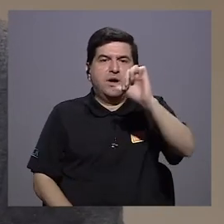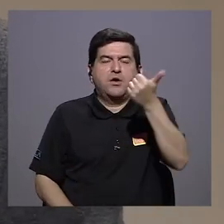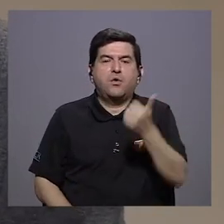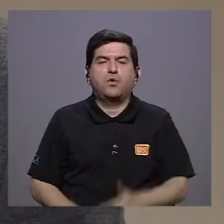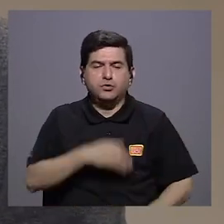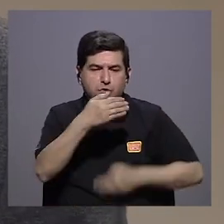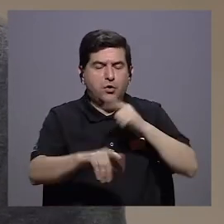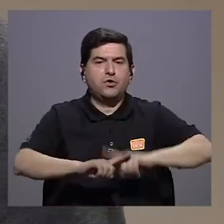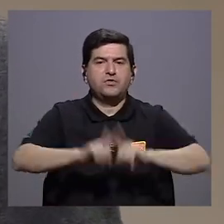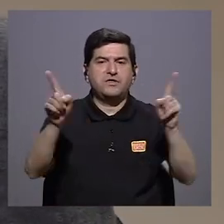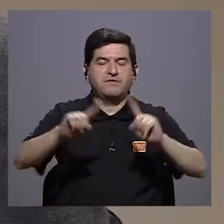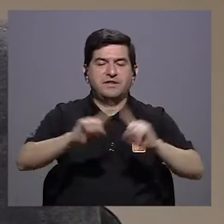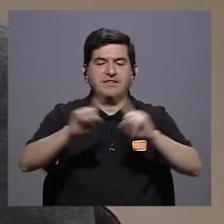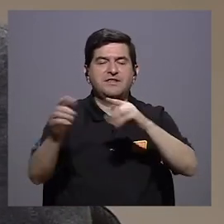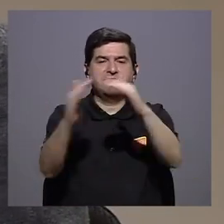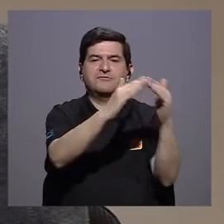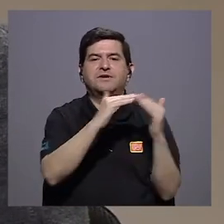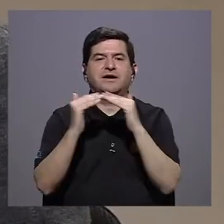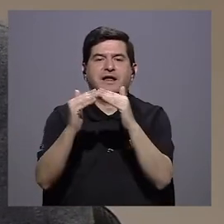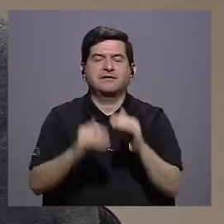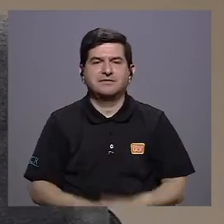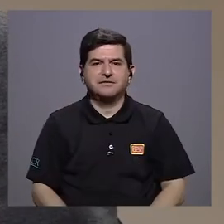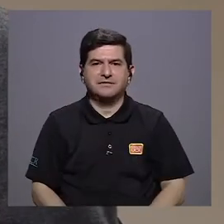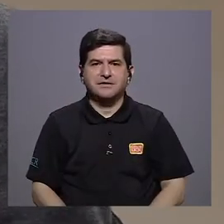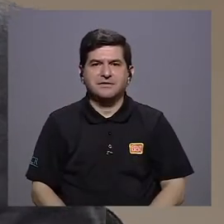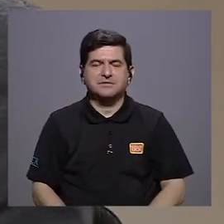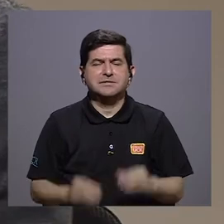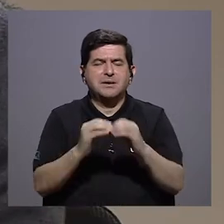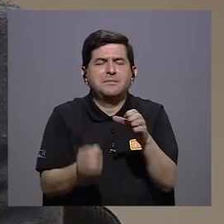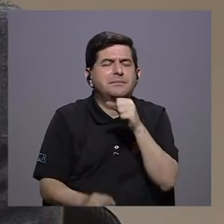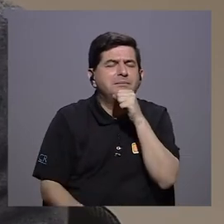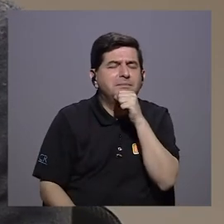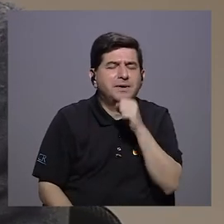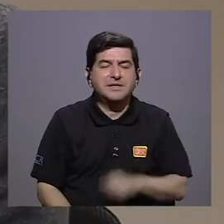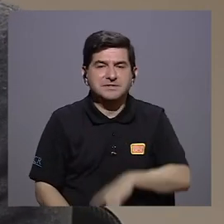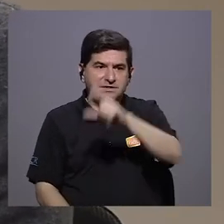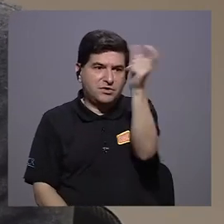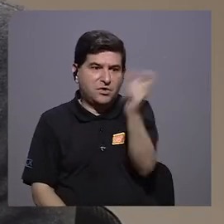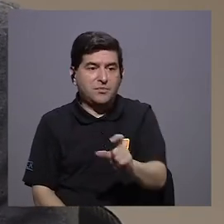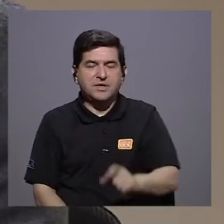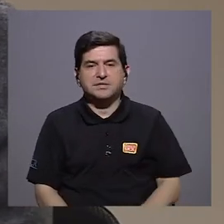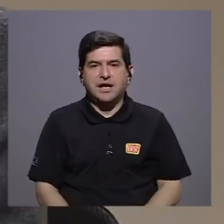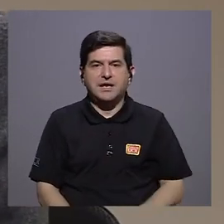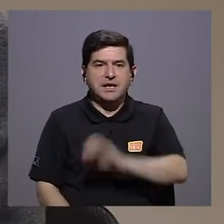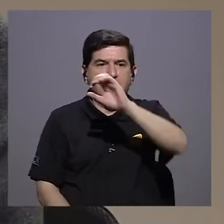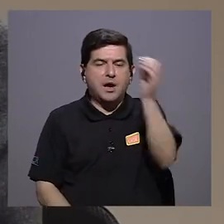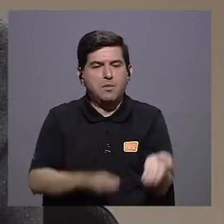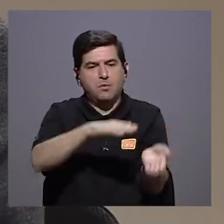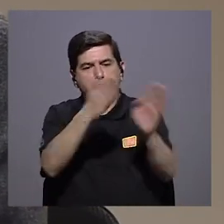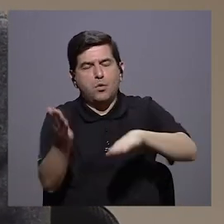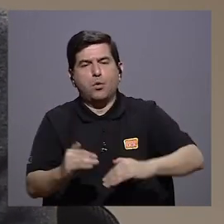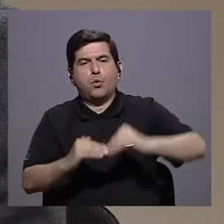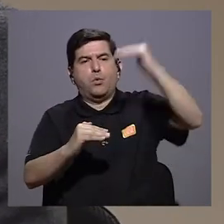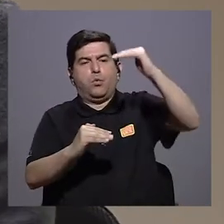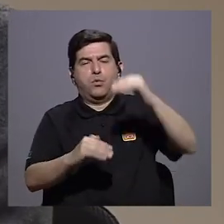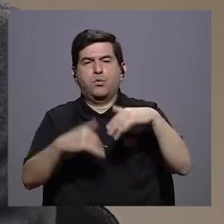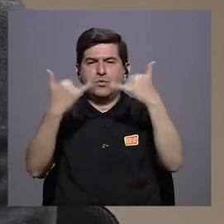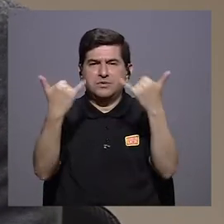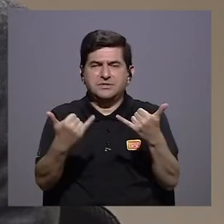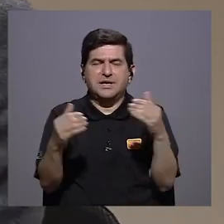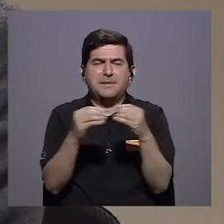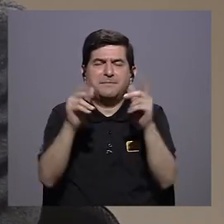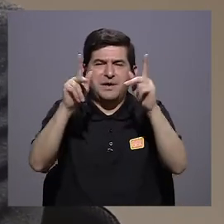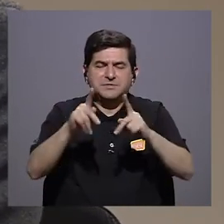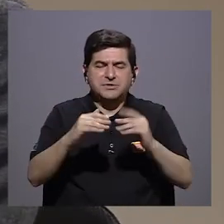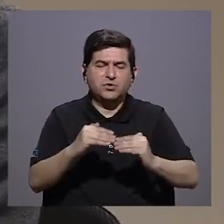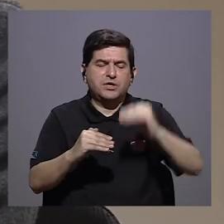lo otro, es que se comporta diferente en diferentes poblaciones. En poblaciones más envejecidas, como la de Italia, pues la tasa de letalidad va a ser más alta, por el simple hecho que